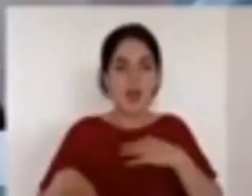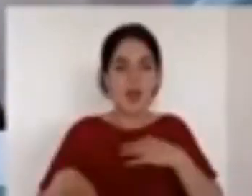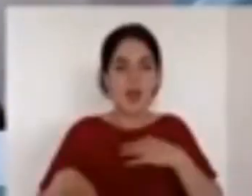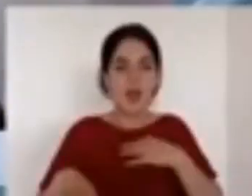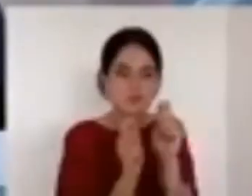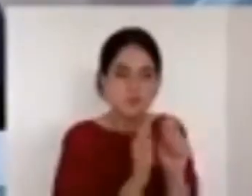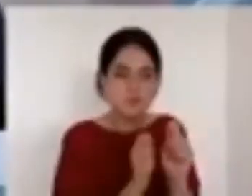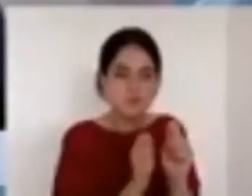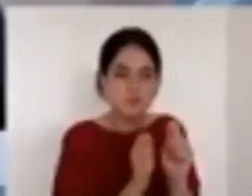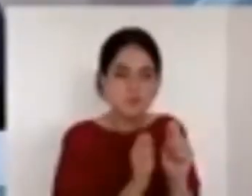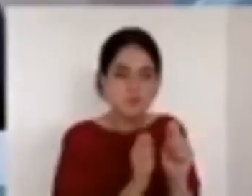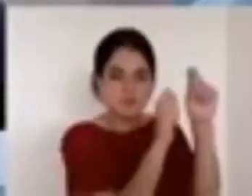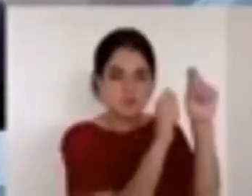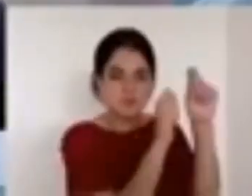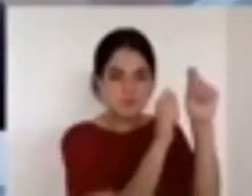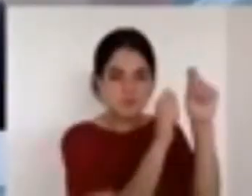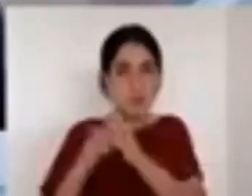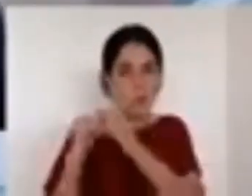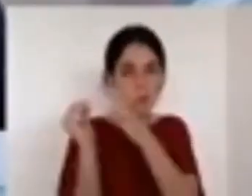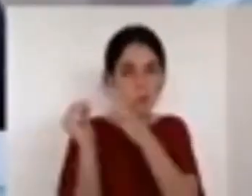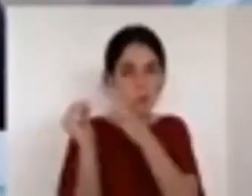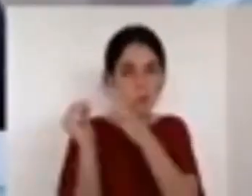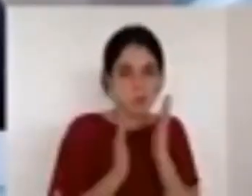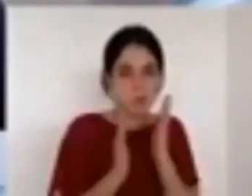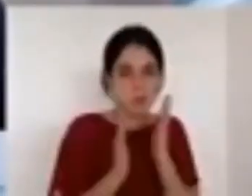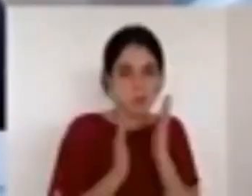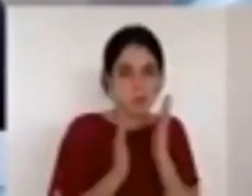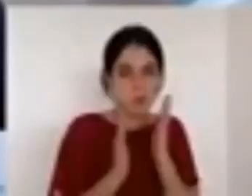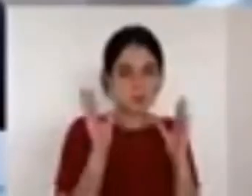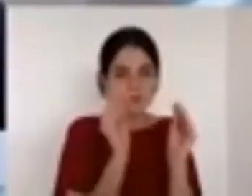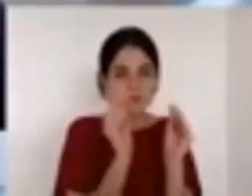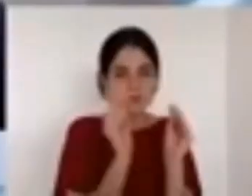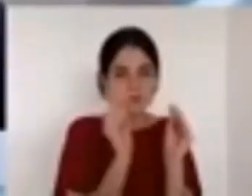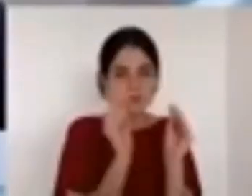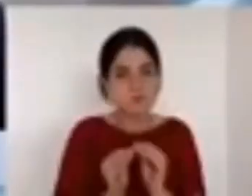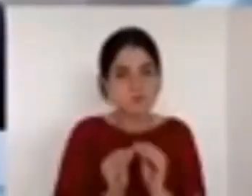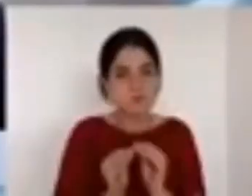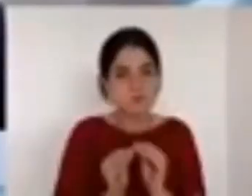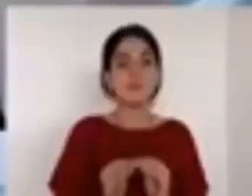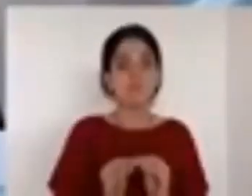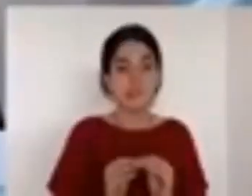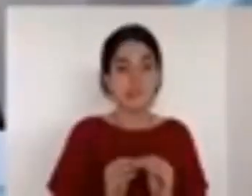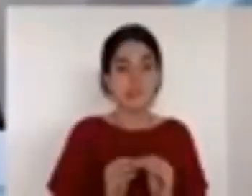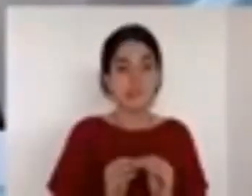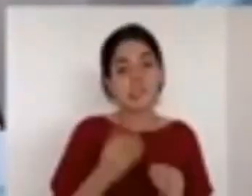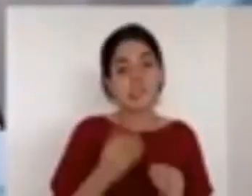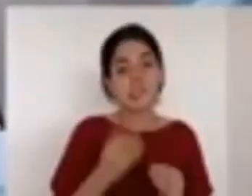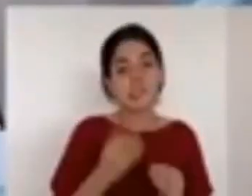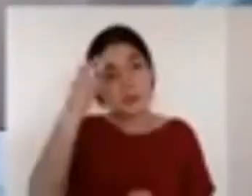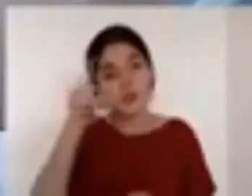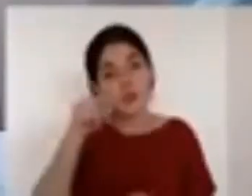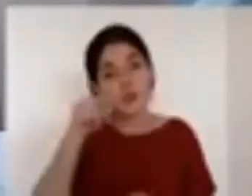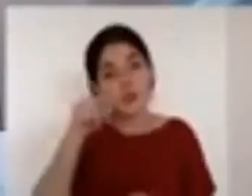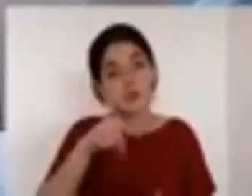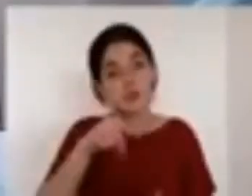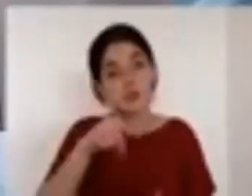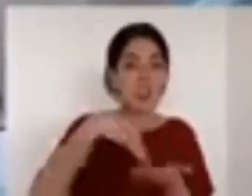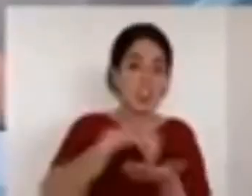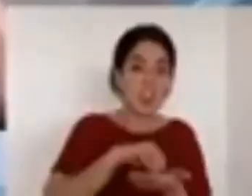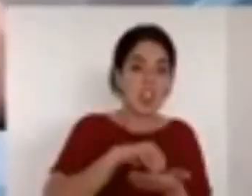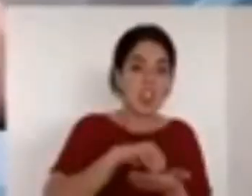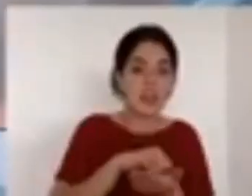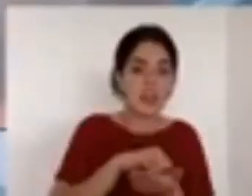haciendo una obra en nosotros y le está quedando perfecta que esta pandemia sea